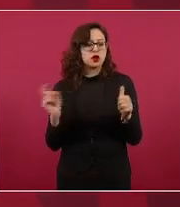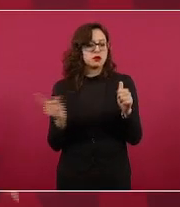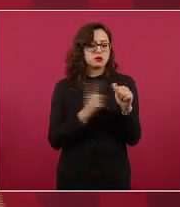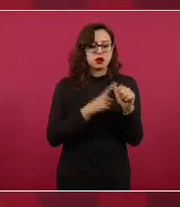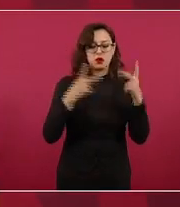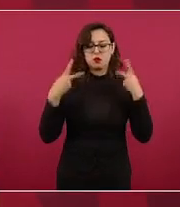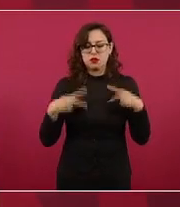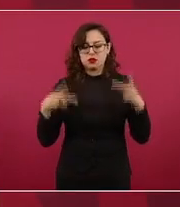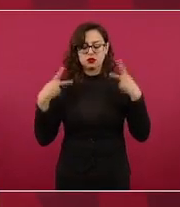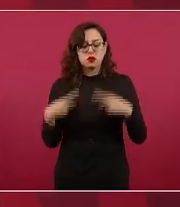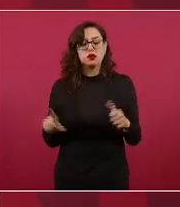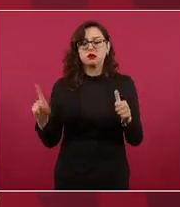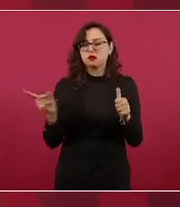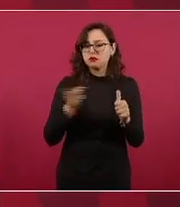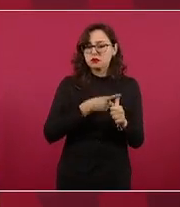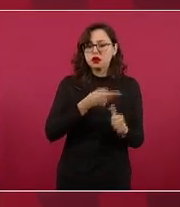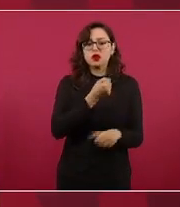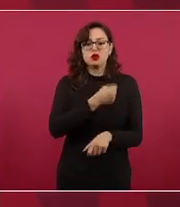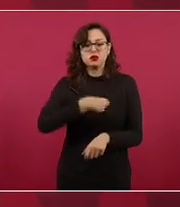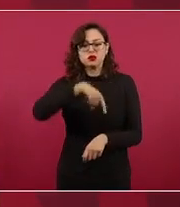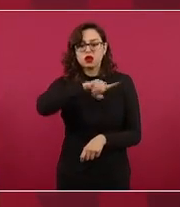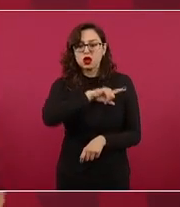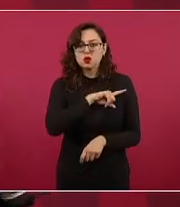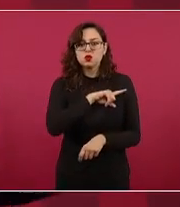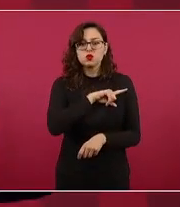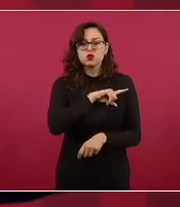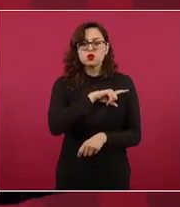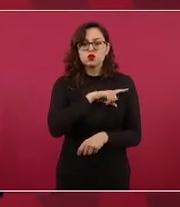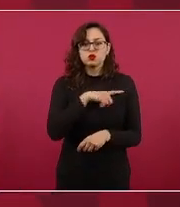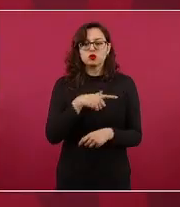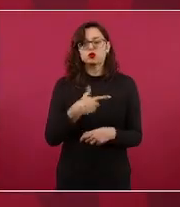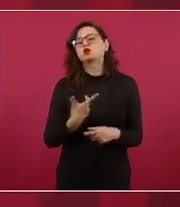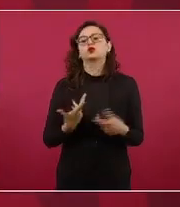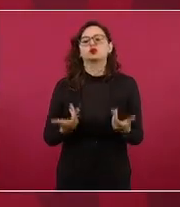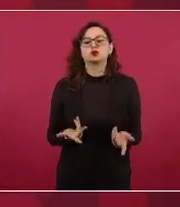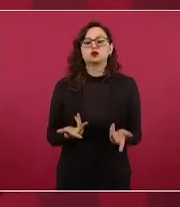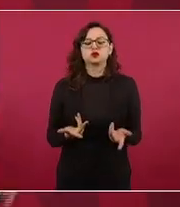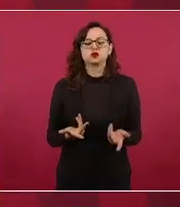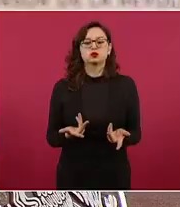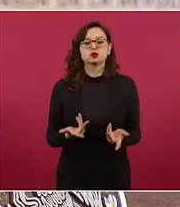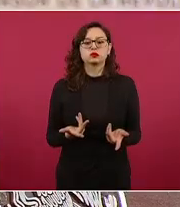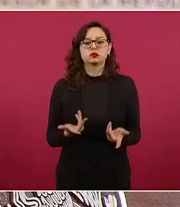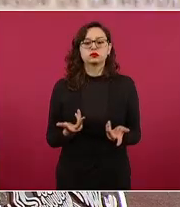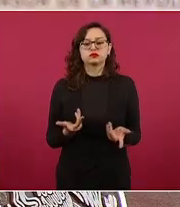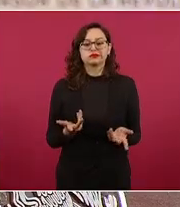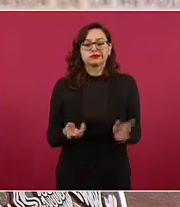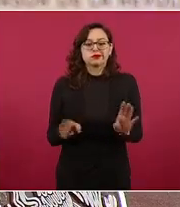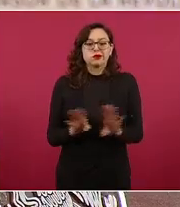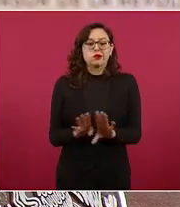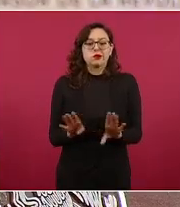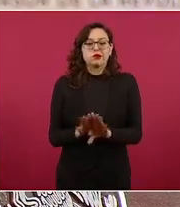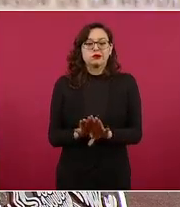de los ciudadanos imagínense en la laguna